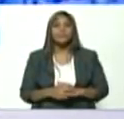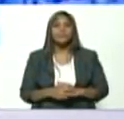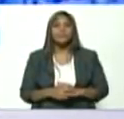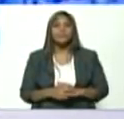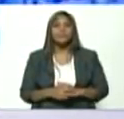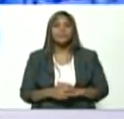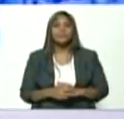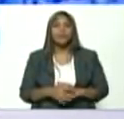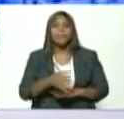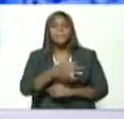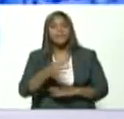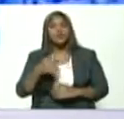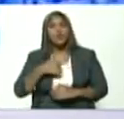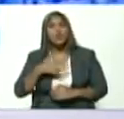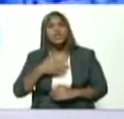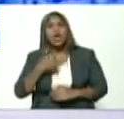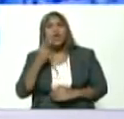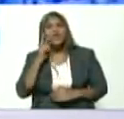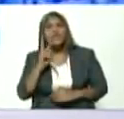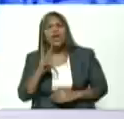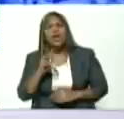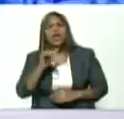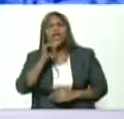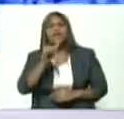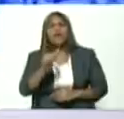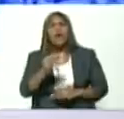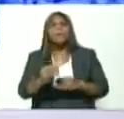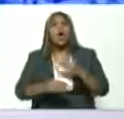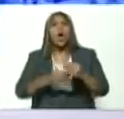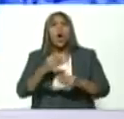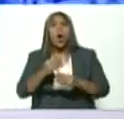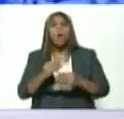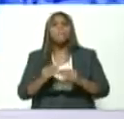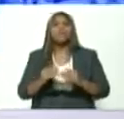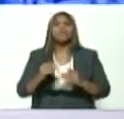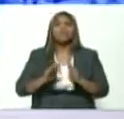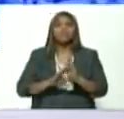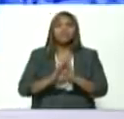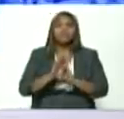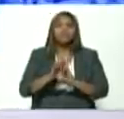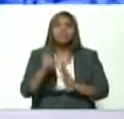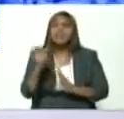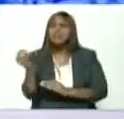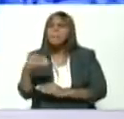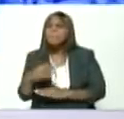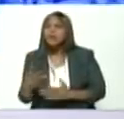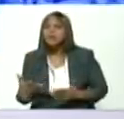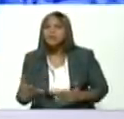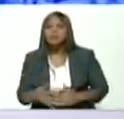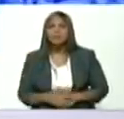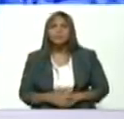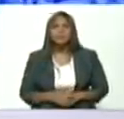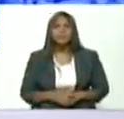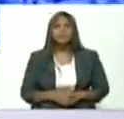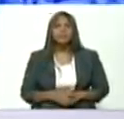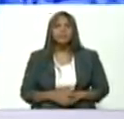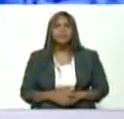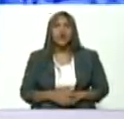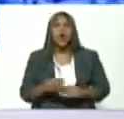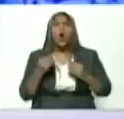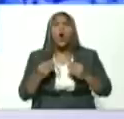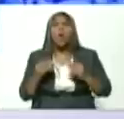excelente quiero ver un informe de como ha avanzado eso que más falta como están los